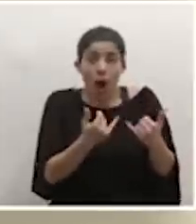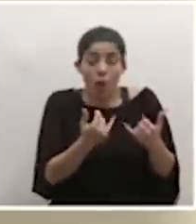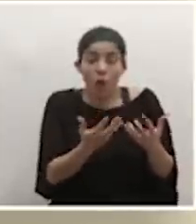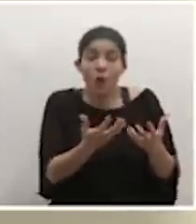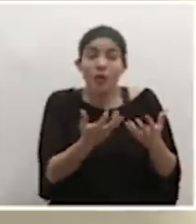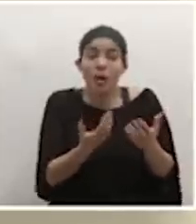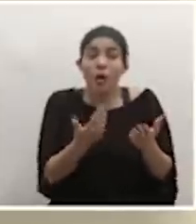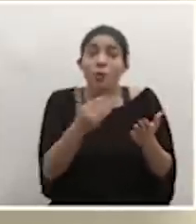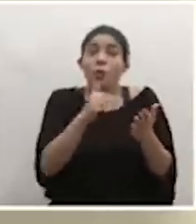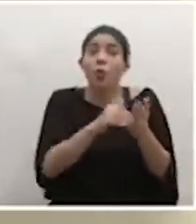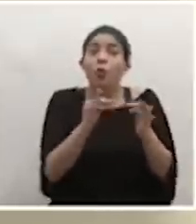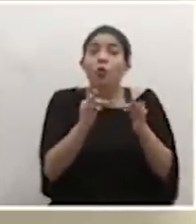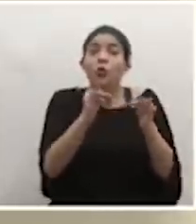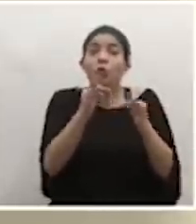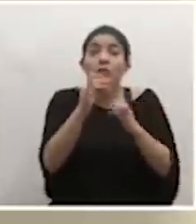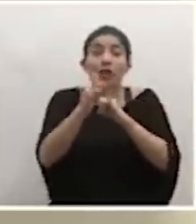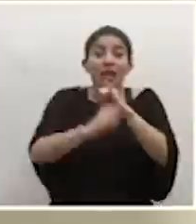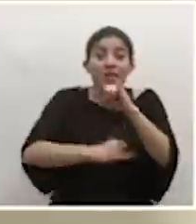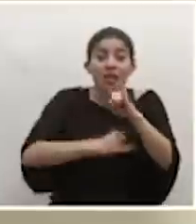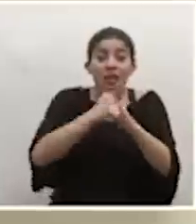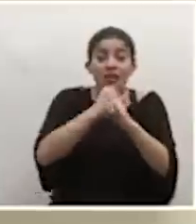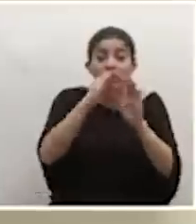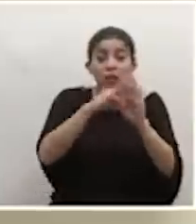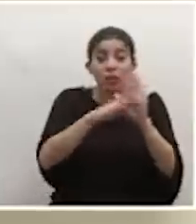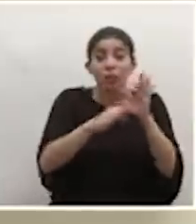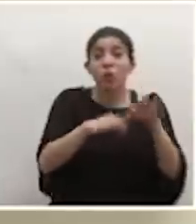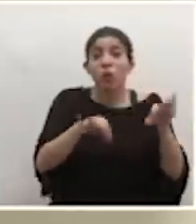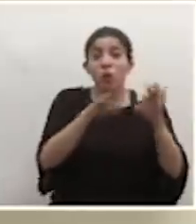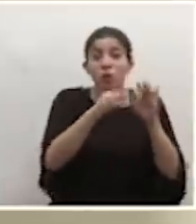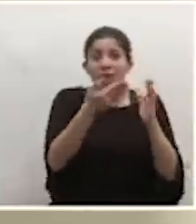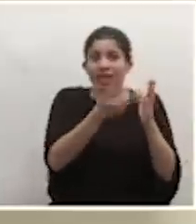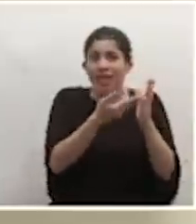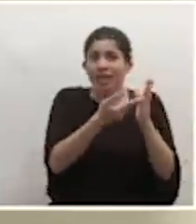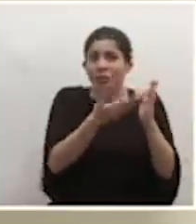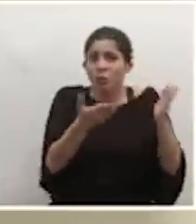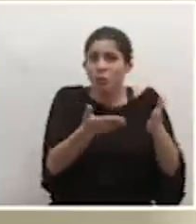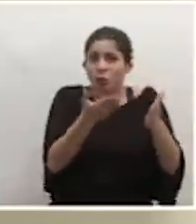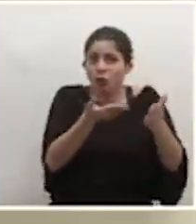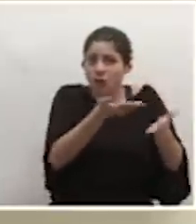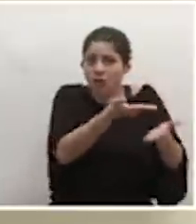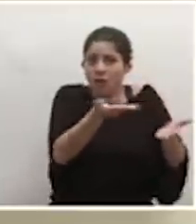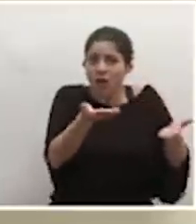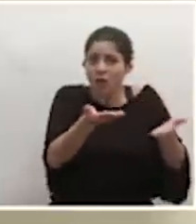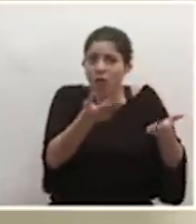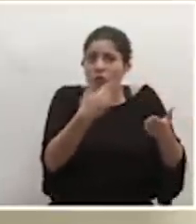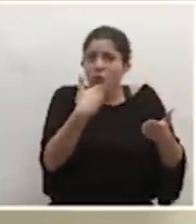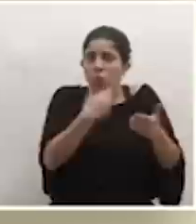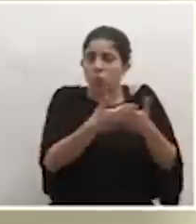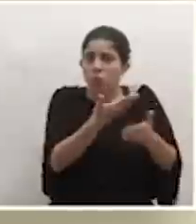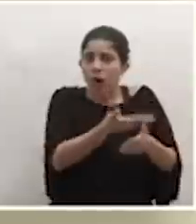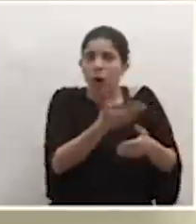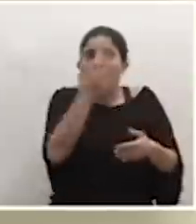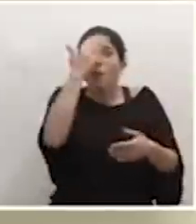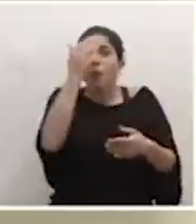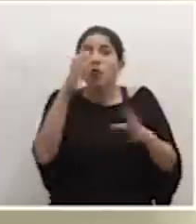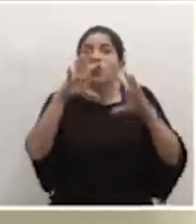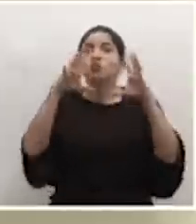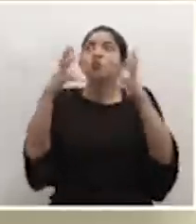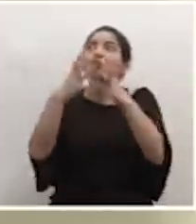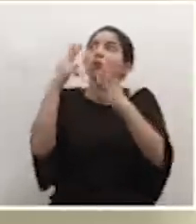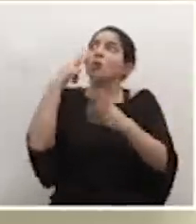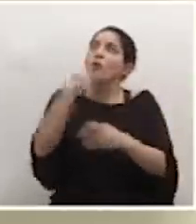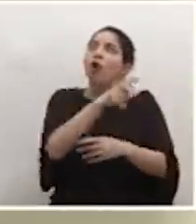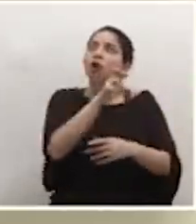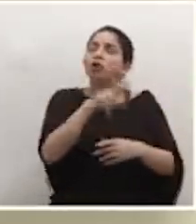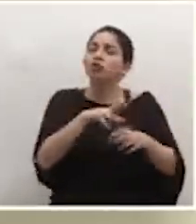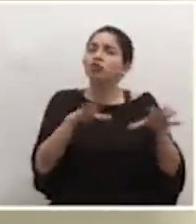retomar el turismo internacional con protocolos importantes, eso sigue siendo un aliciente, sigue siendo algo muy bueno, porque le dice al mundo Costa Rica